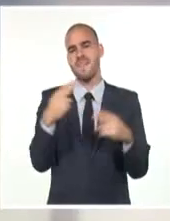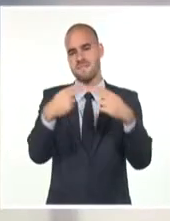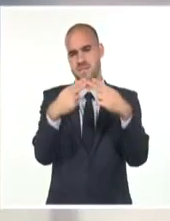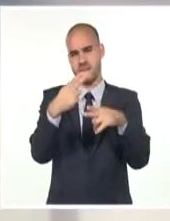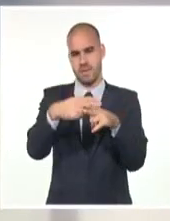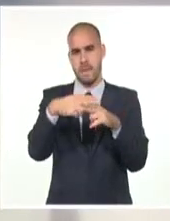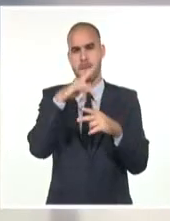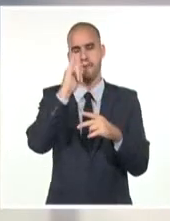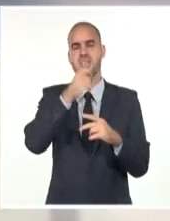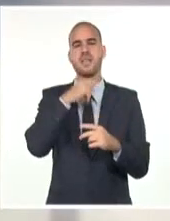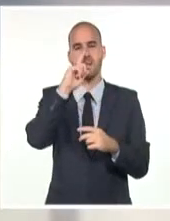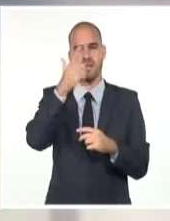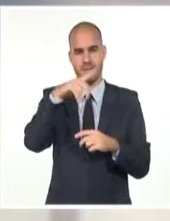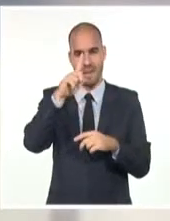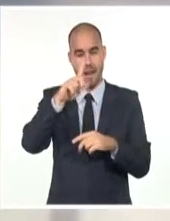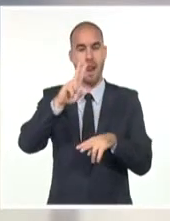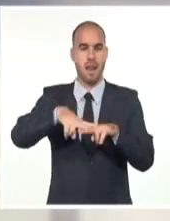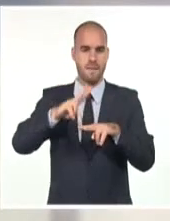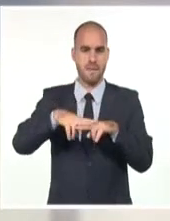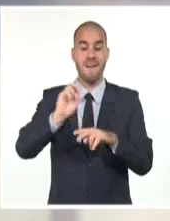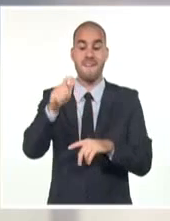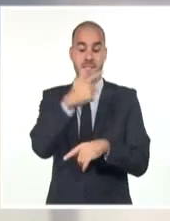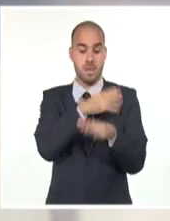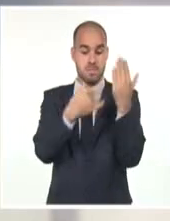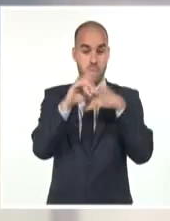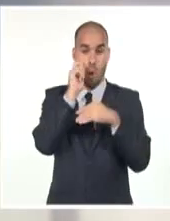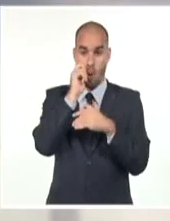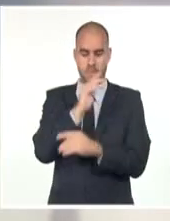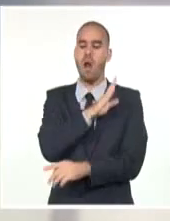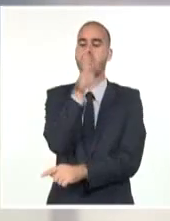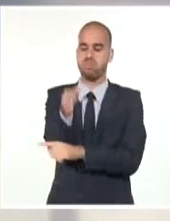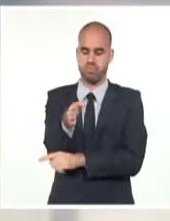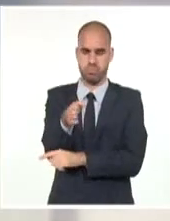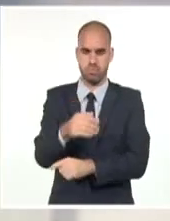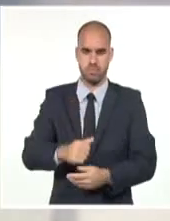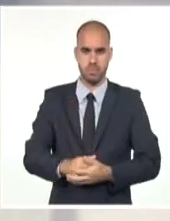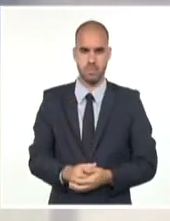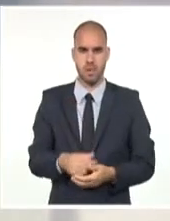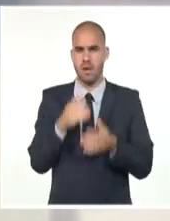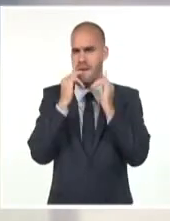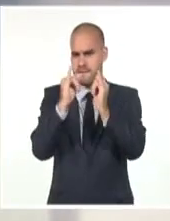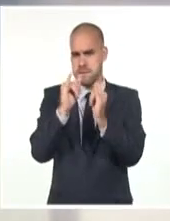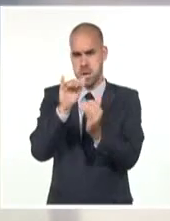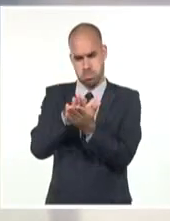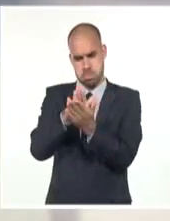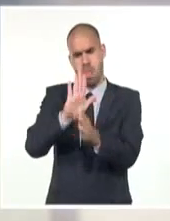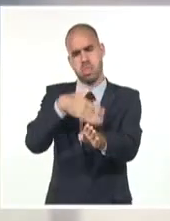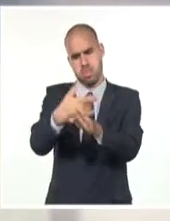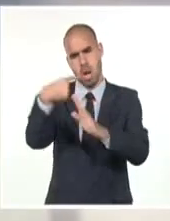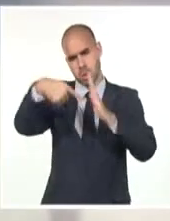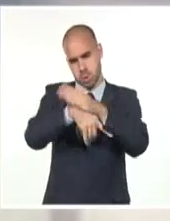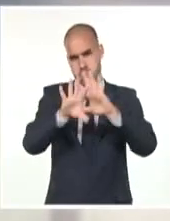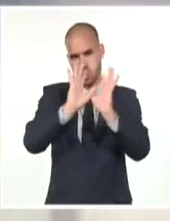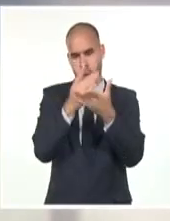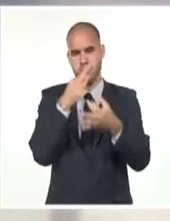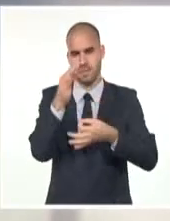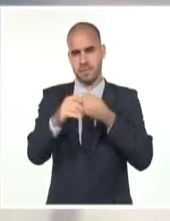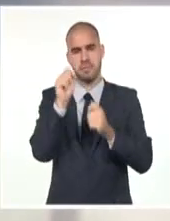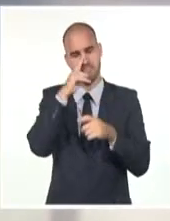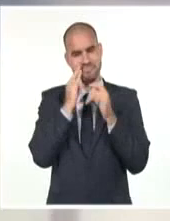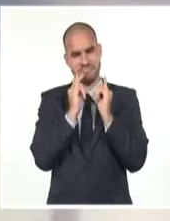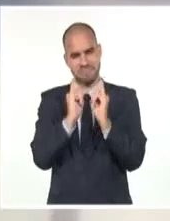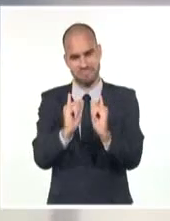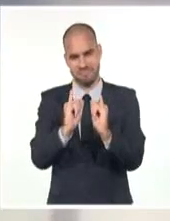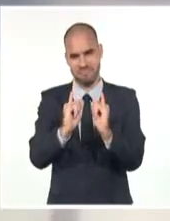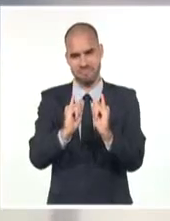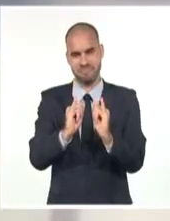actividad contó con la presencia del viceministro de Cultura, Fernando Rojas. Más información en próximas emisiones. Así finalizan las notas culturales